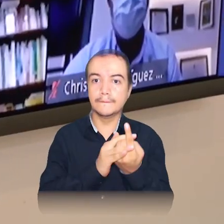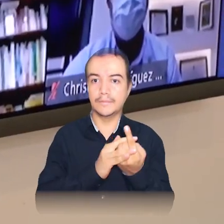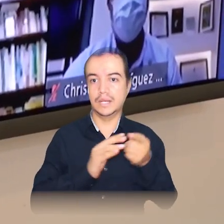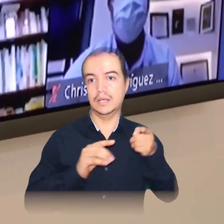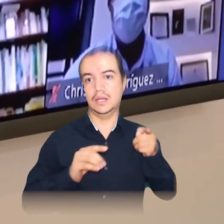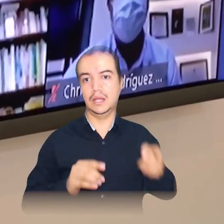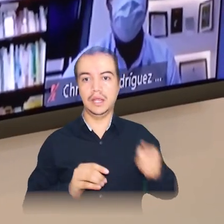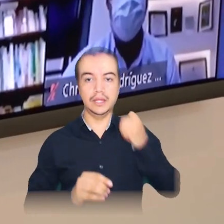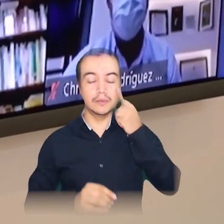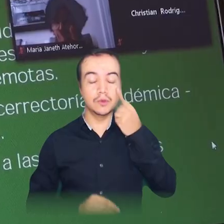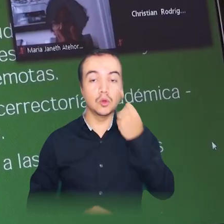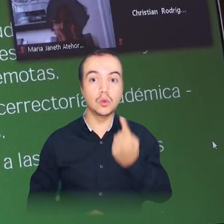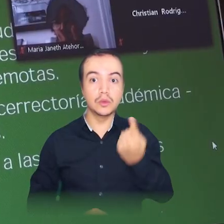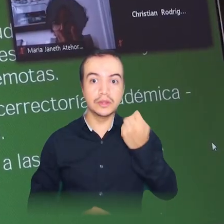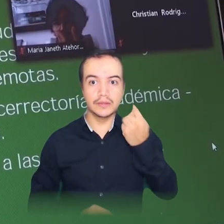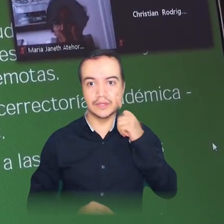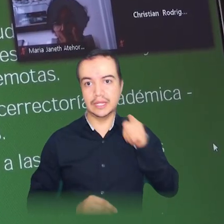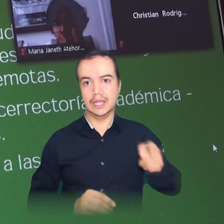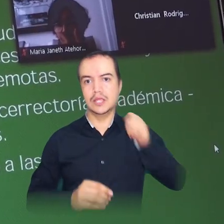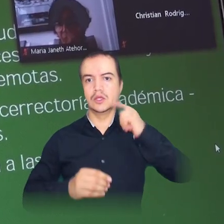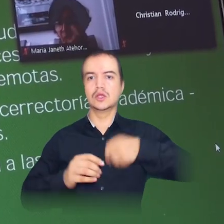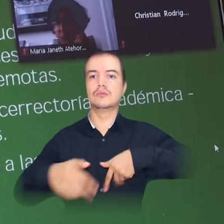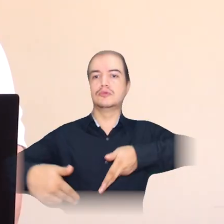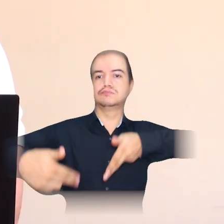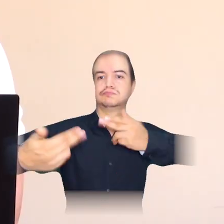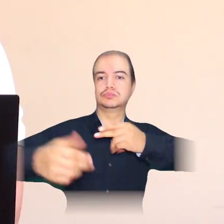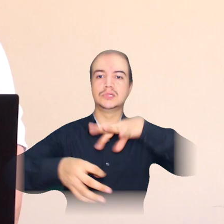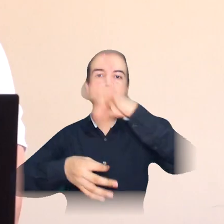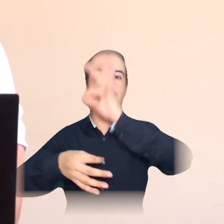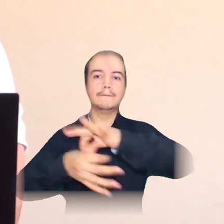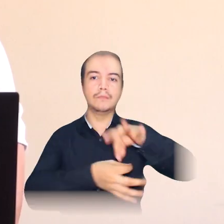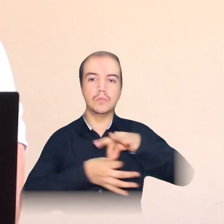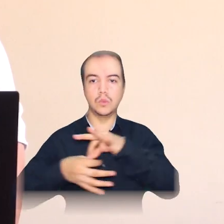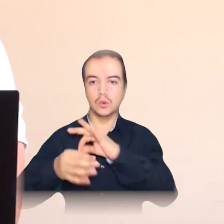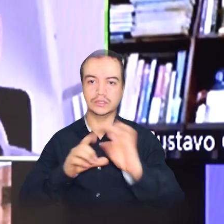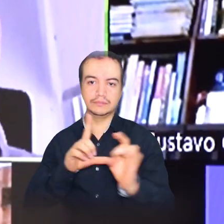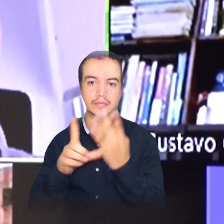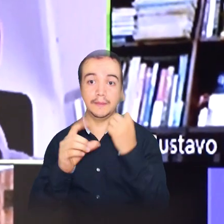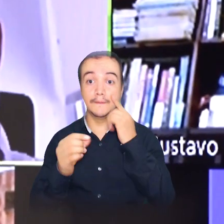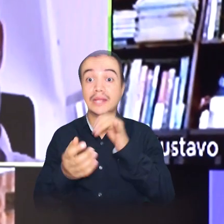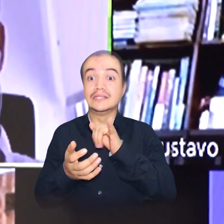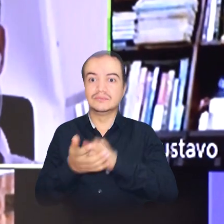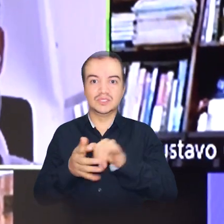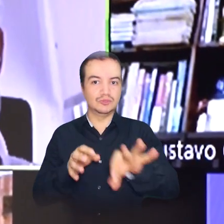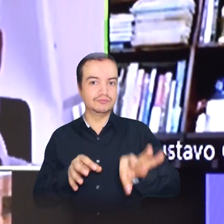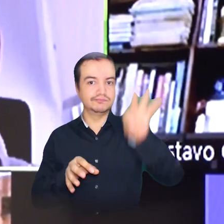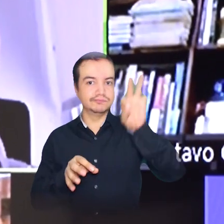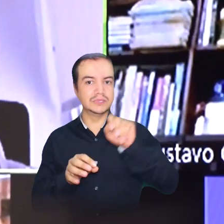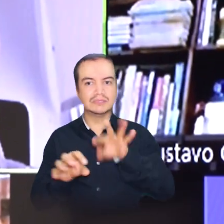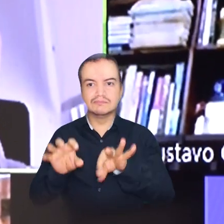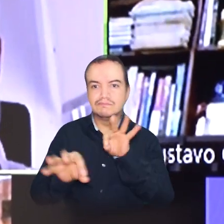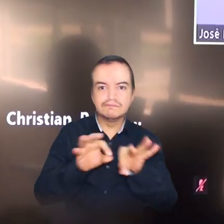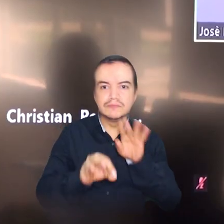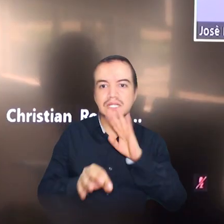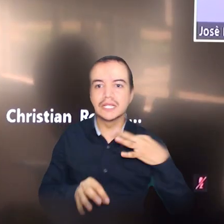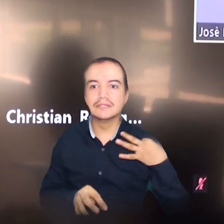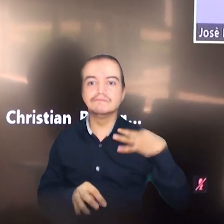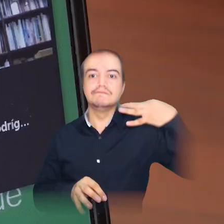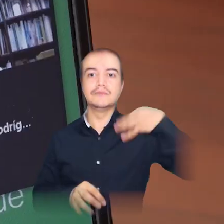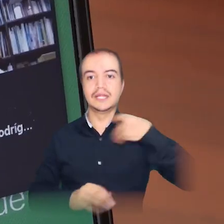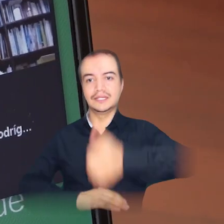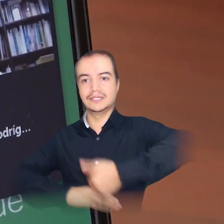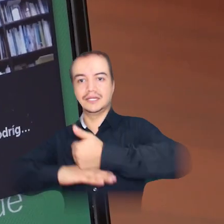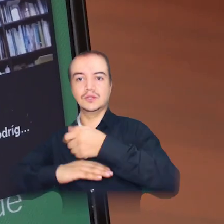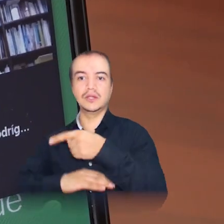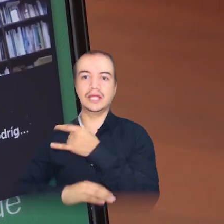electrónico en la consulta para selección de la terna en el proceso de designación del rector de la Universidad del Magdalena, periodo 2020